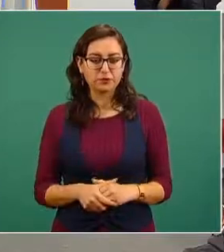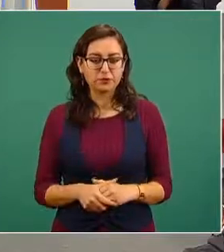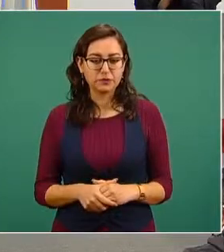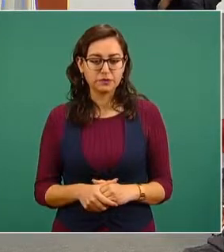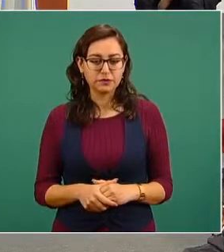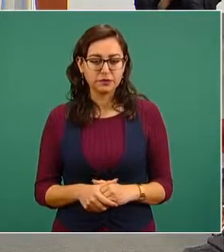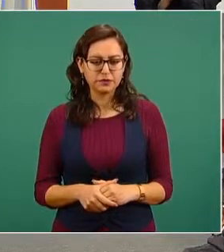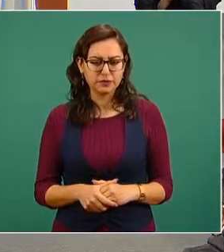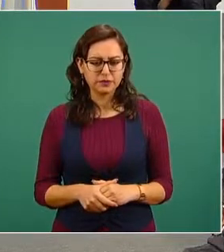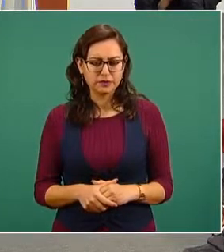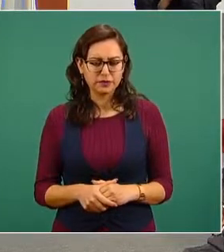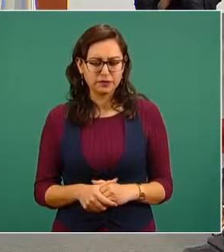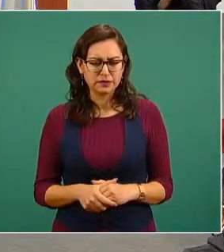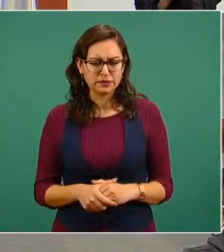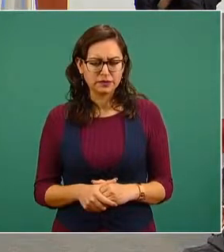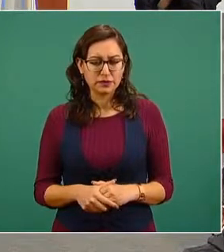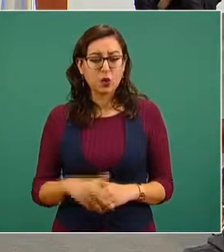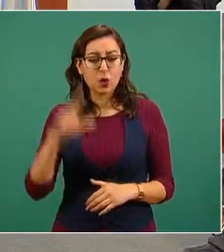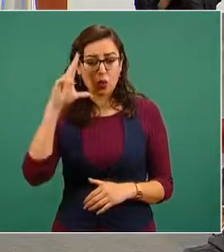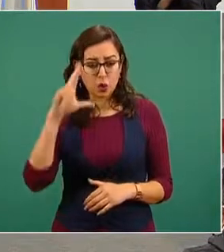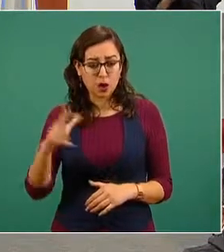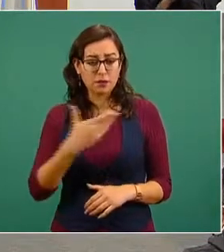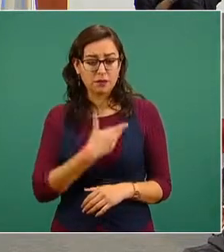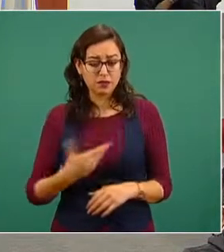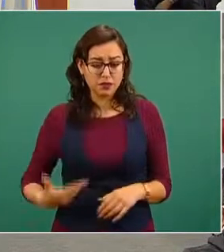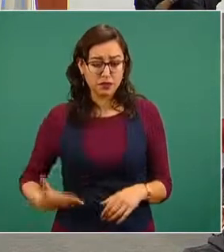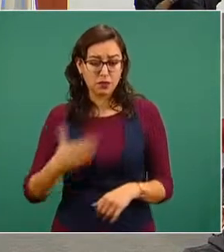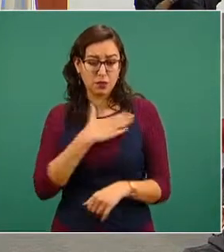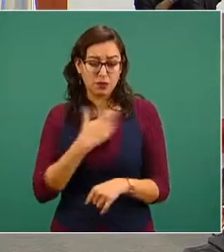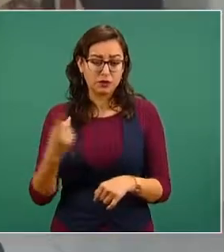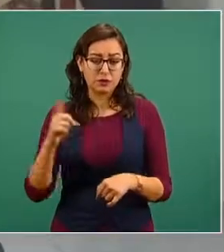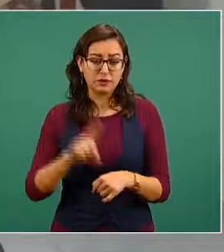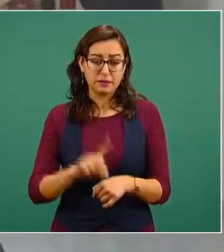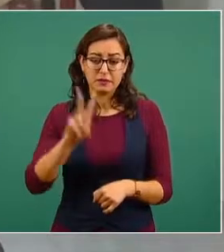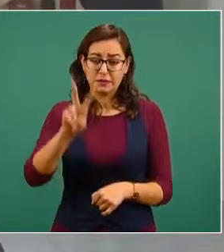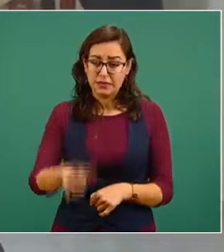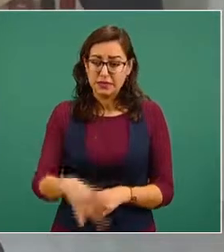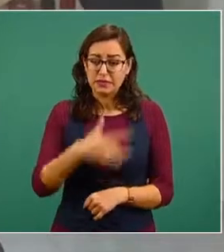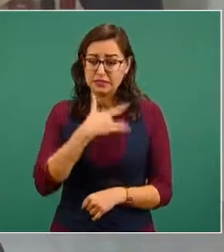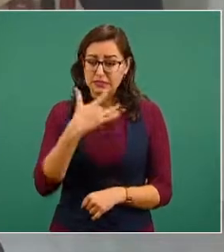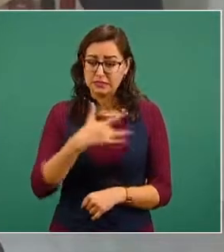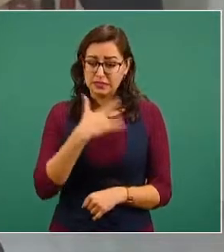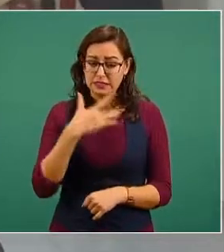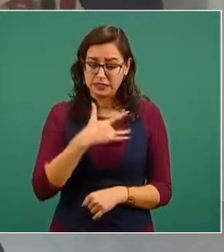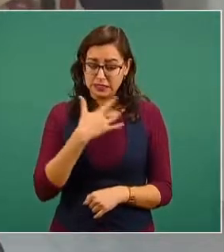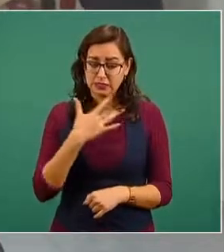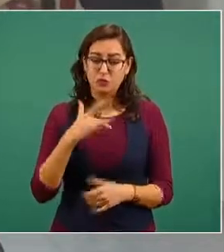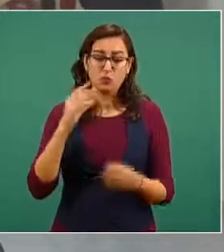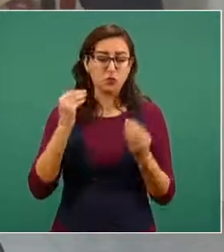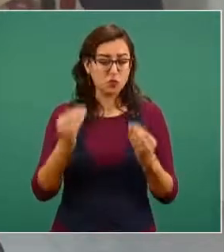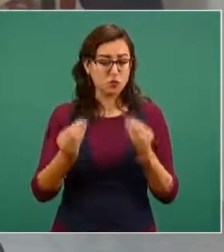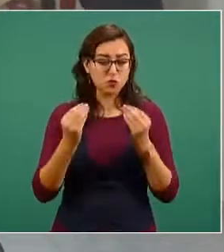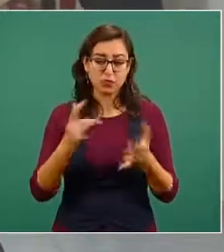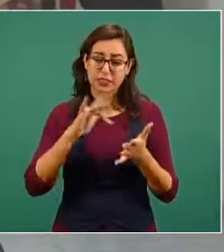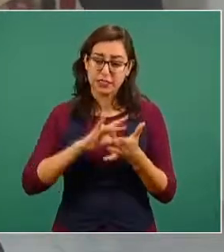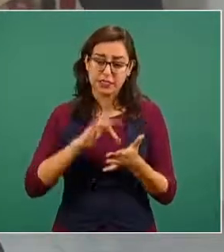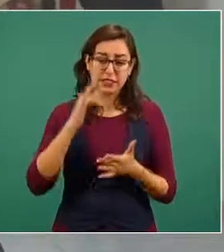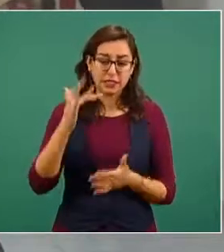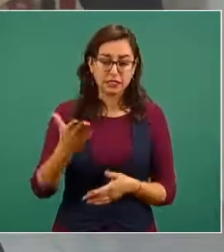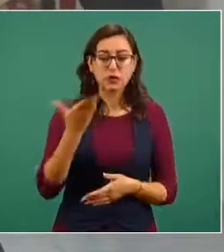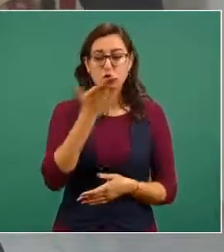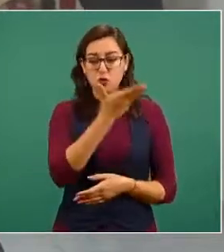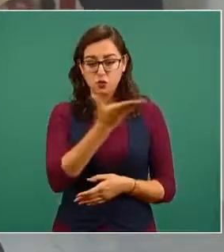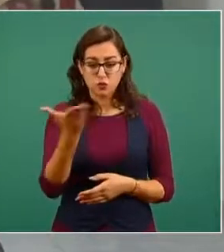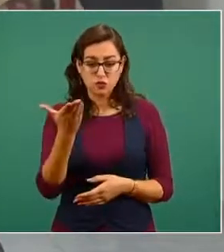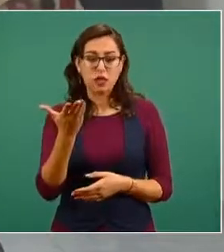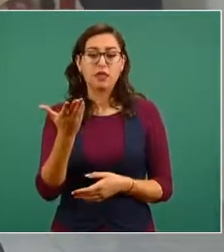Hola señor presidente, buenos días, quiero agradecerles por todo lo que hace con la formación y por nosotros que estamos